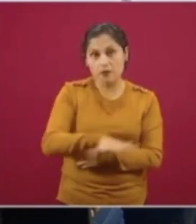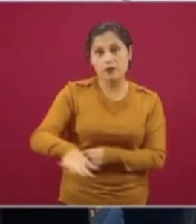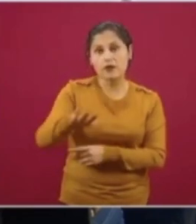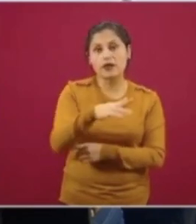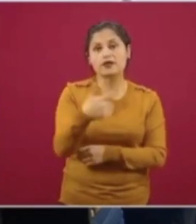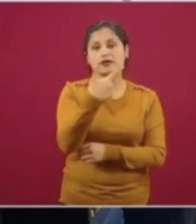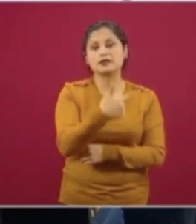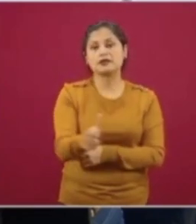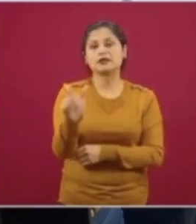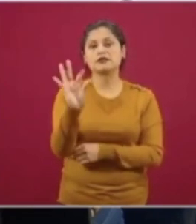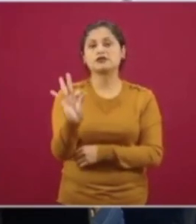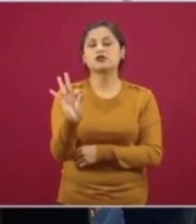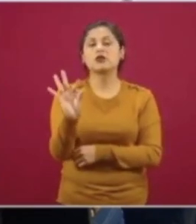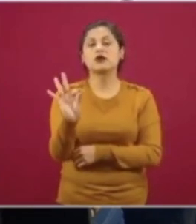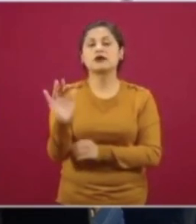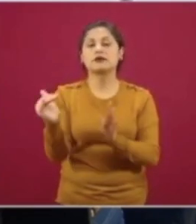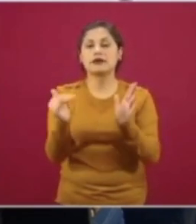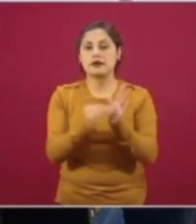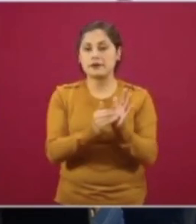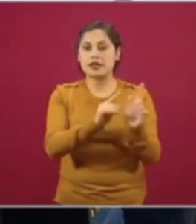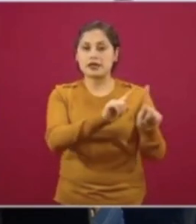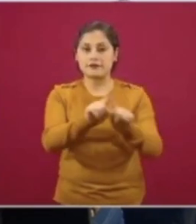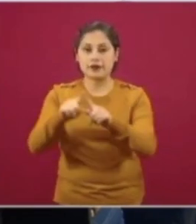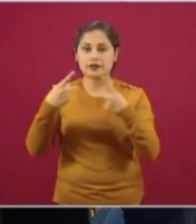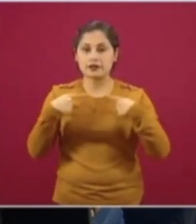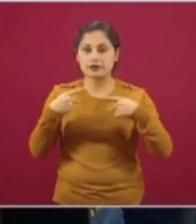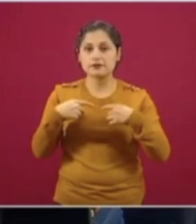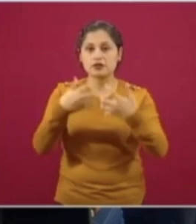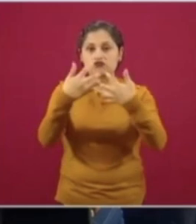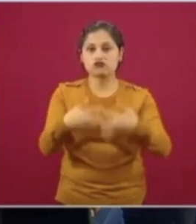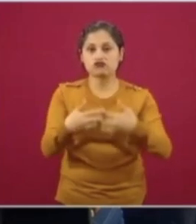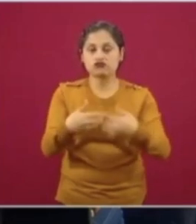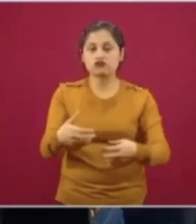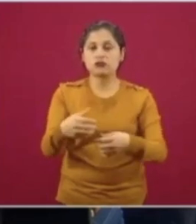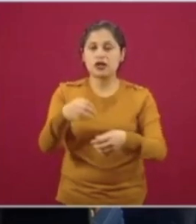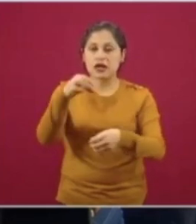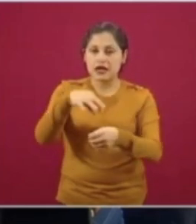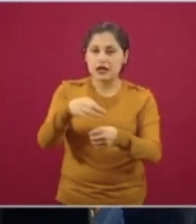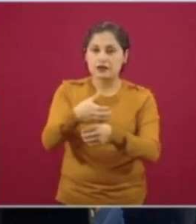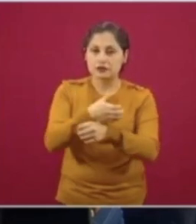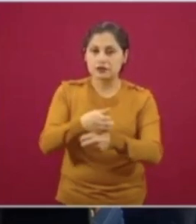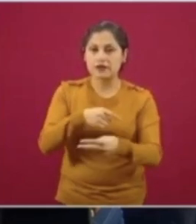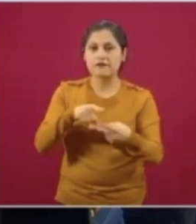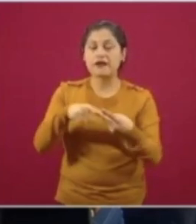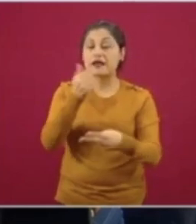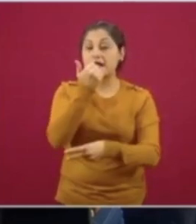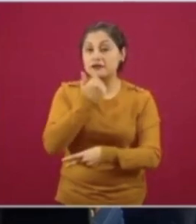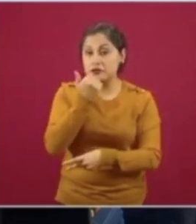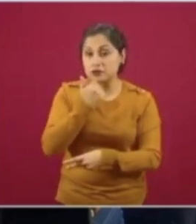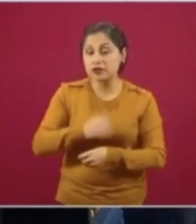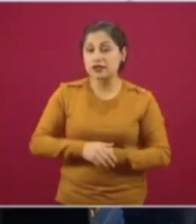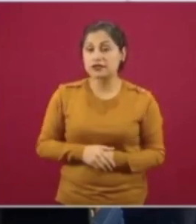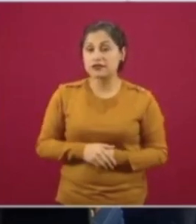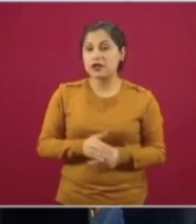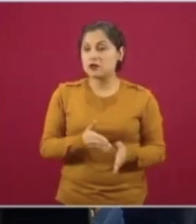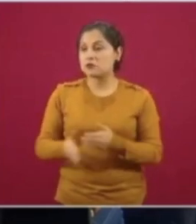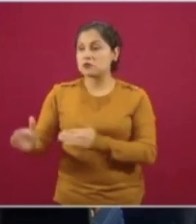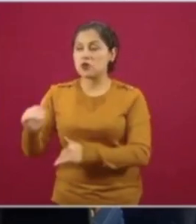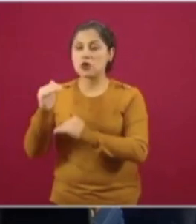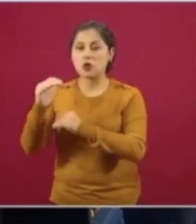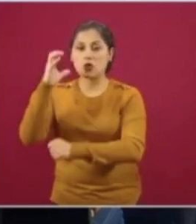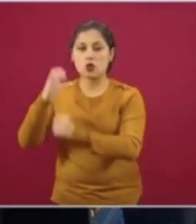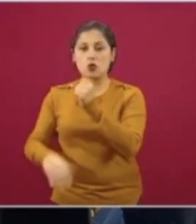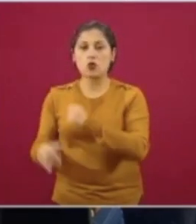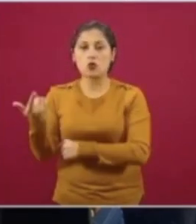cuarenta mil pequeños productores de granos, café y caña de azúcar para terminar en julio con el 90